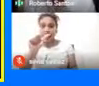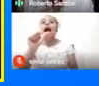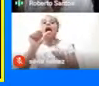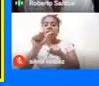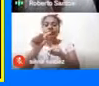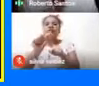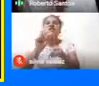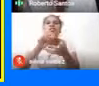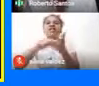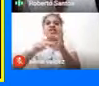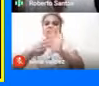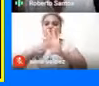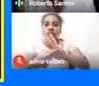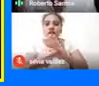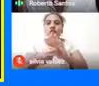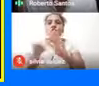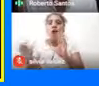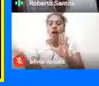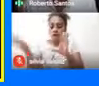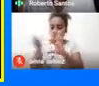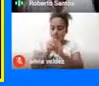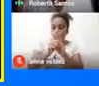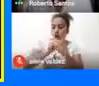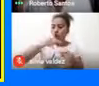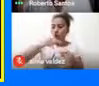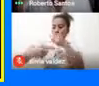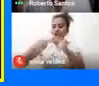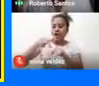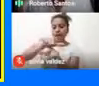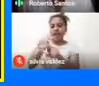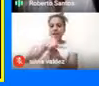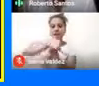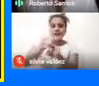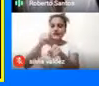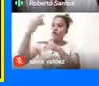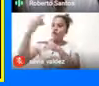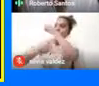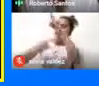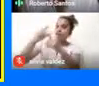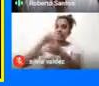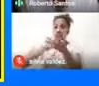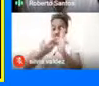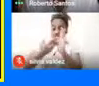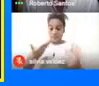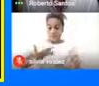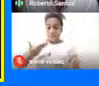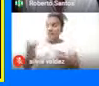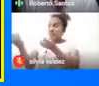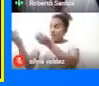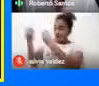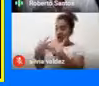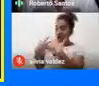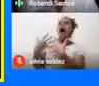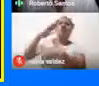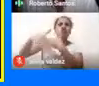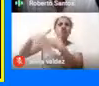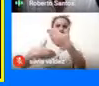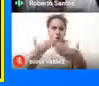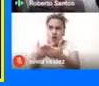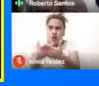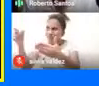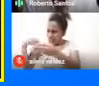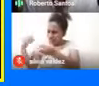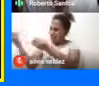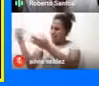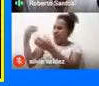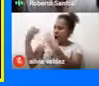Es la reciprocidad De la ley de equilibrio Del universo Es decir Que la madre Nos da Todo lo que ella tiene Sin